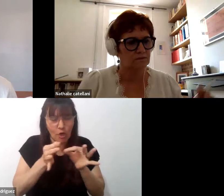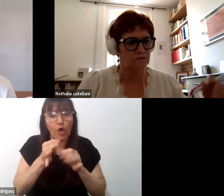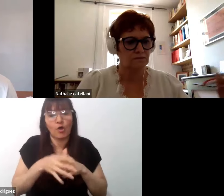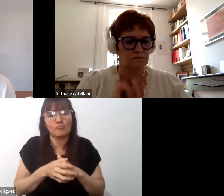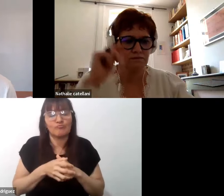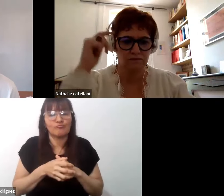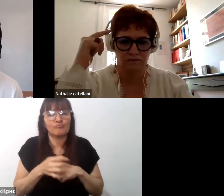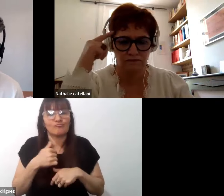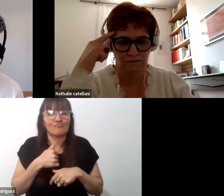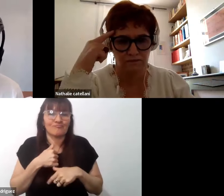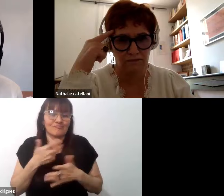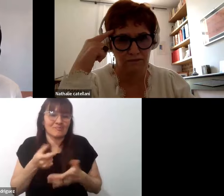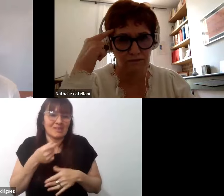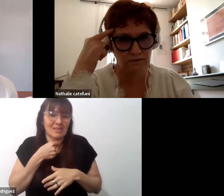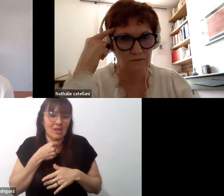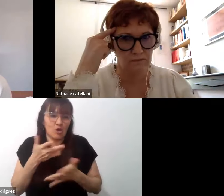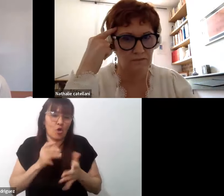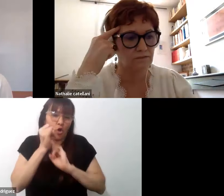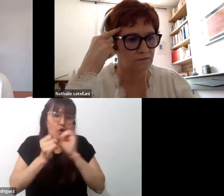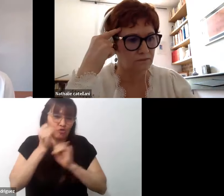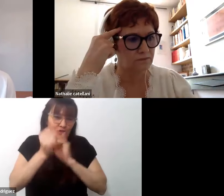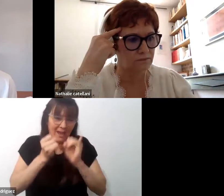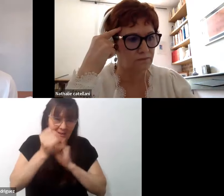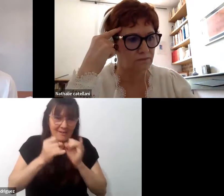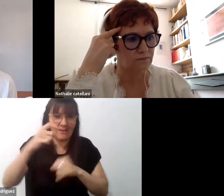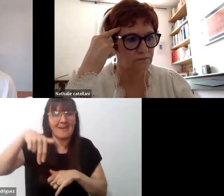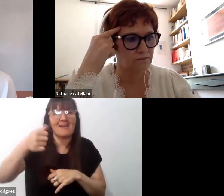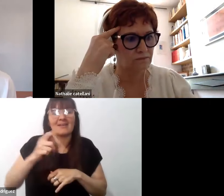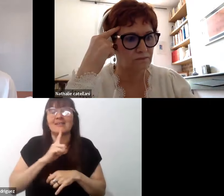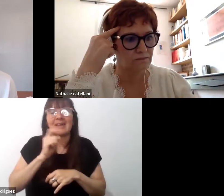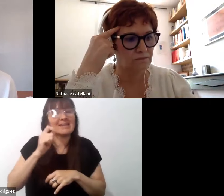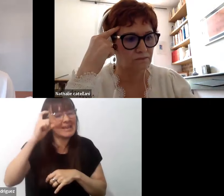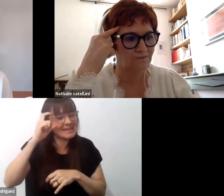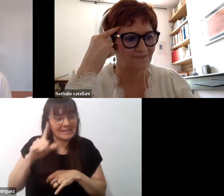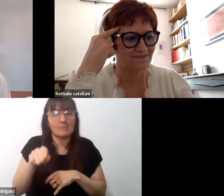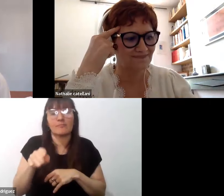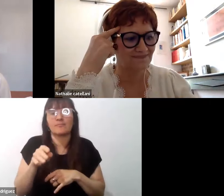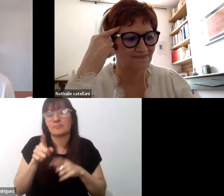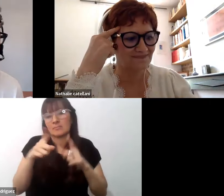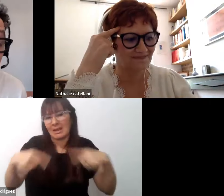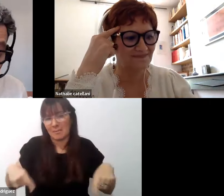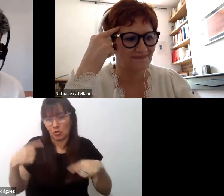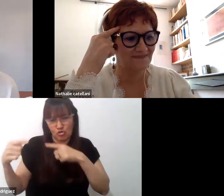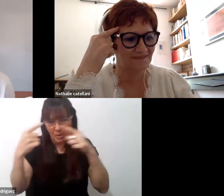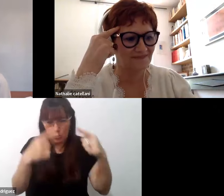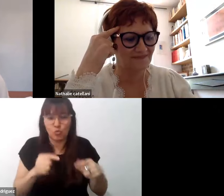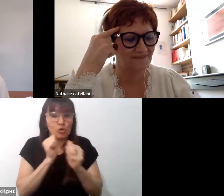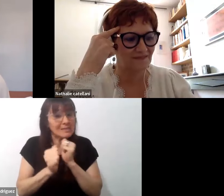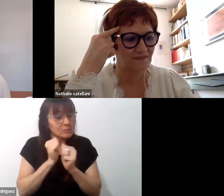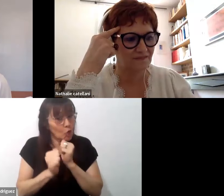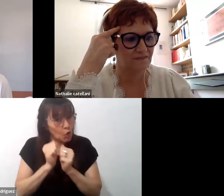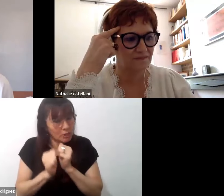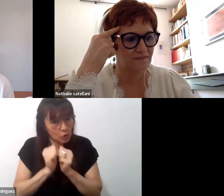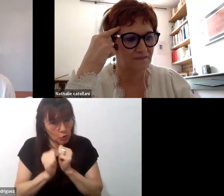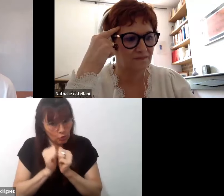tratar de presentar, en realidad voy a contarle a Natali algunos elementos, muchos de ellos históricos, que